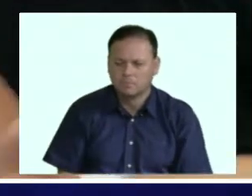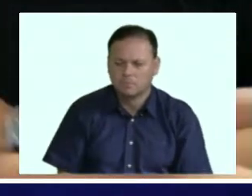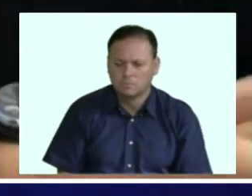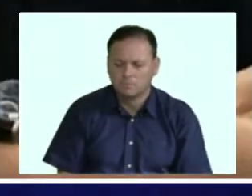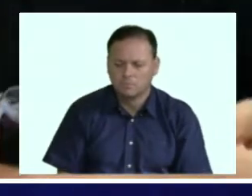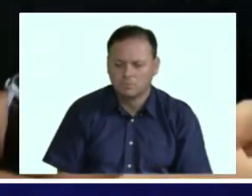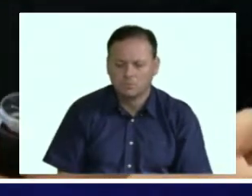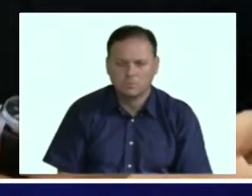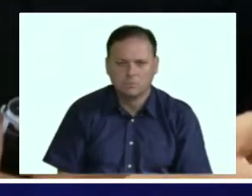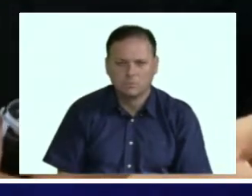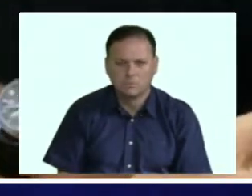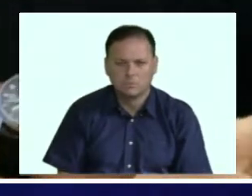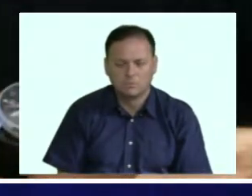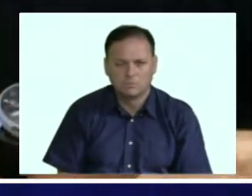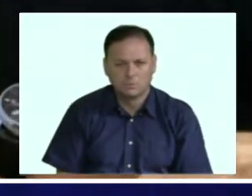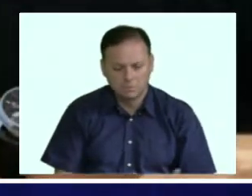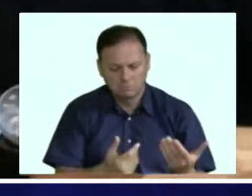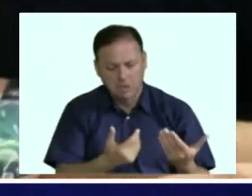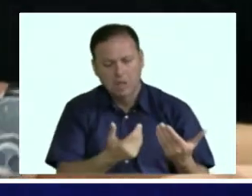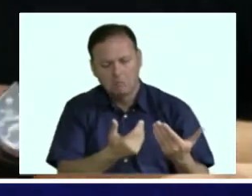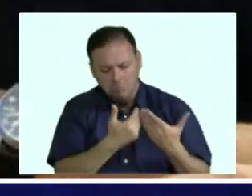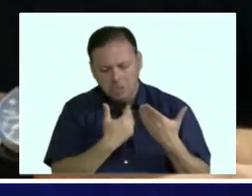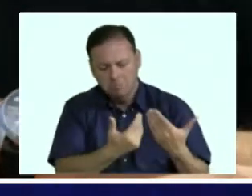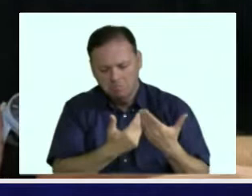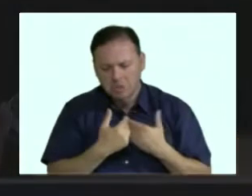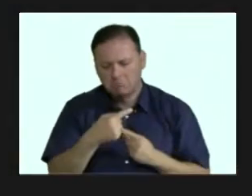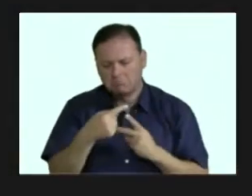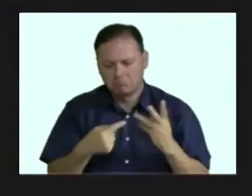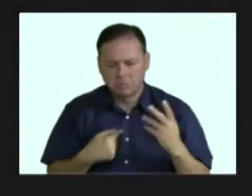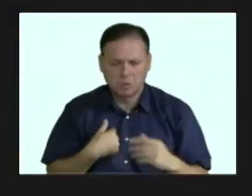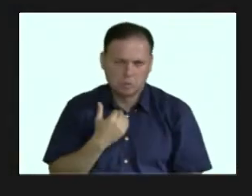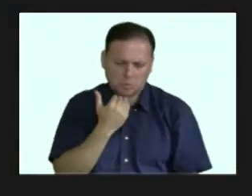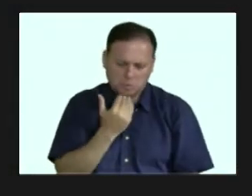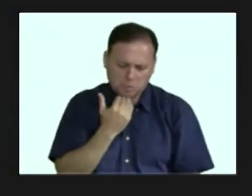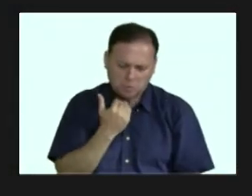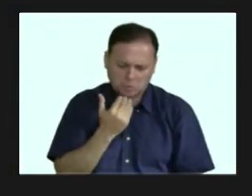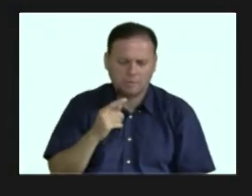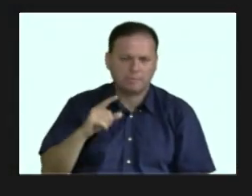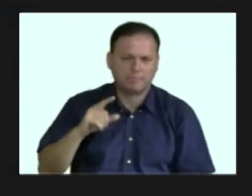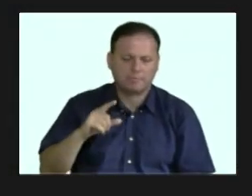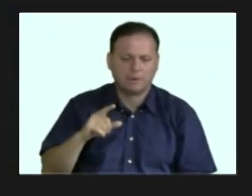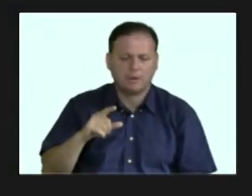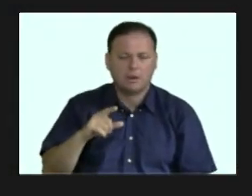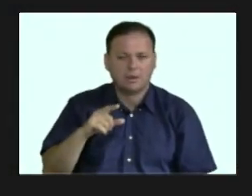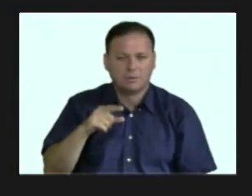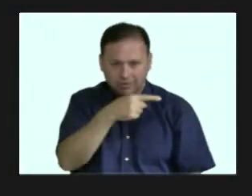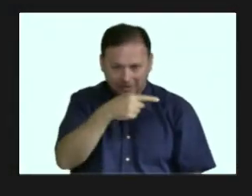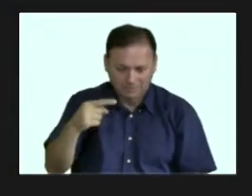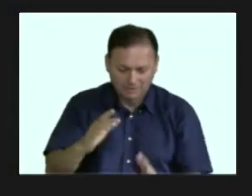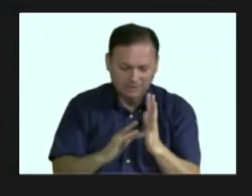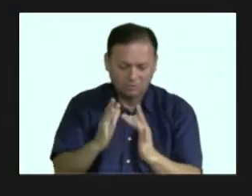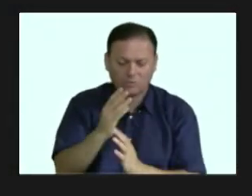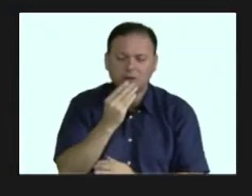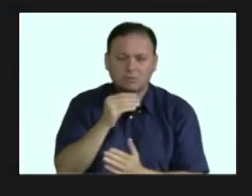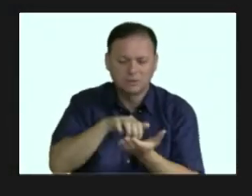Realmente me sondearon para varios cargos, ¿verdad? Pero estamos definiendo, yo creo que luego de la Semana Santa vamos a ir definiendo las jugadas que podamos